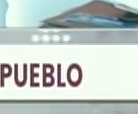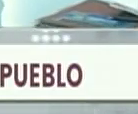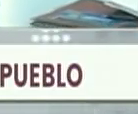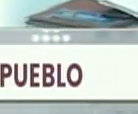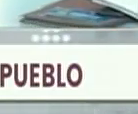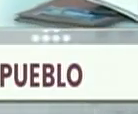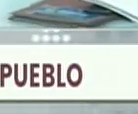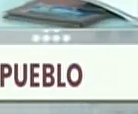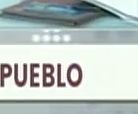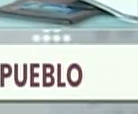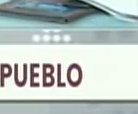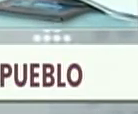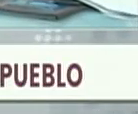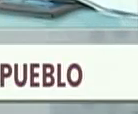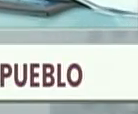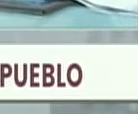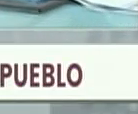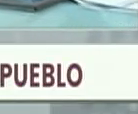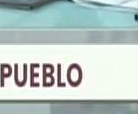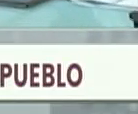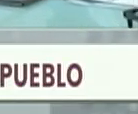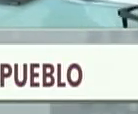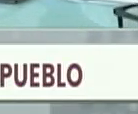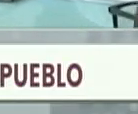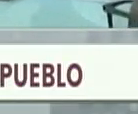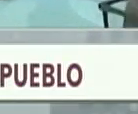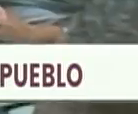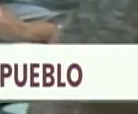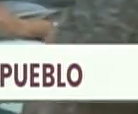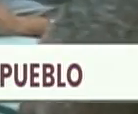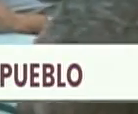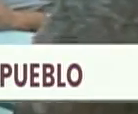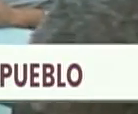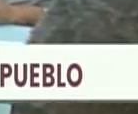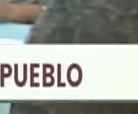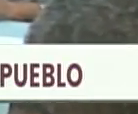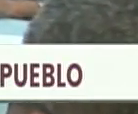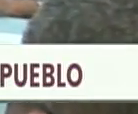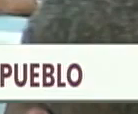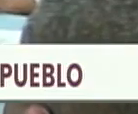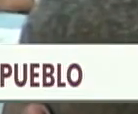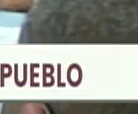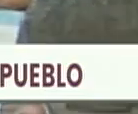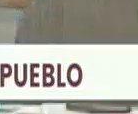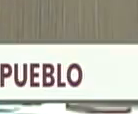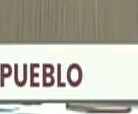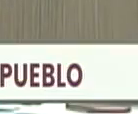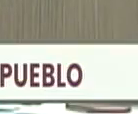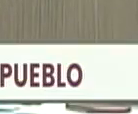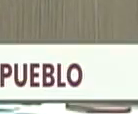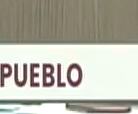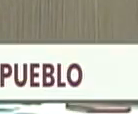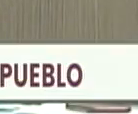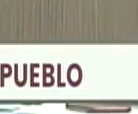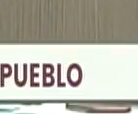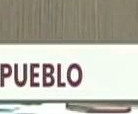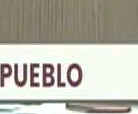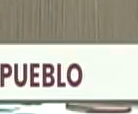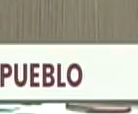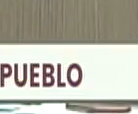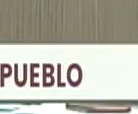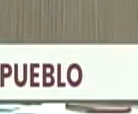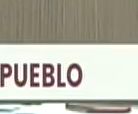Reverol sobre el cumplimiento, también con el almirante en jefe del CEO, viendo los nuevos pases